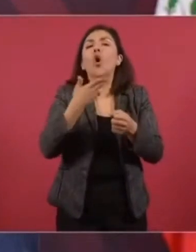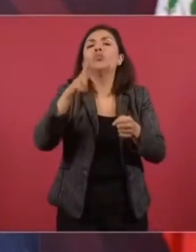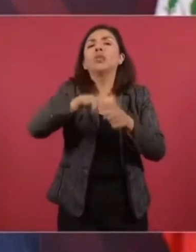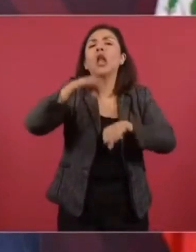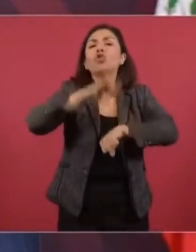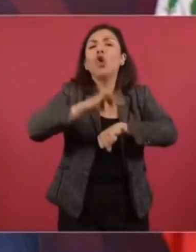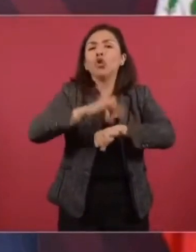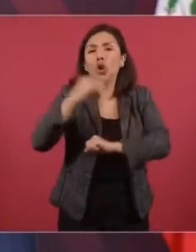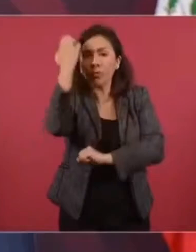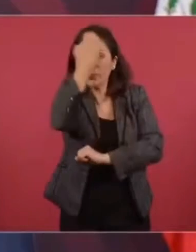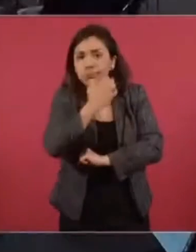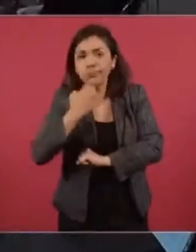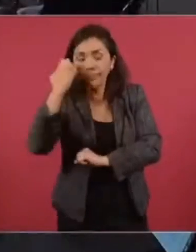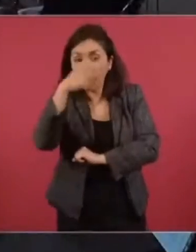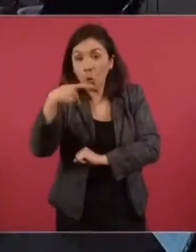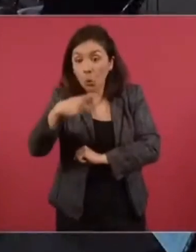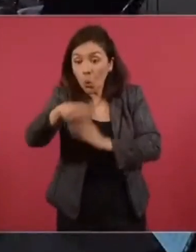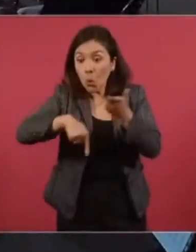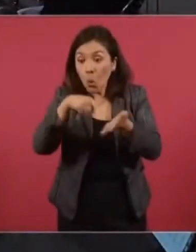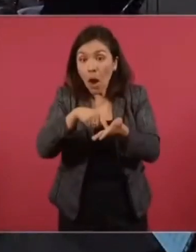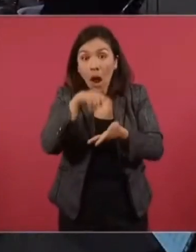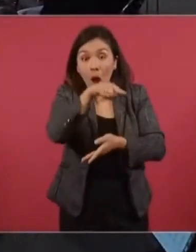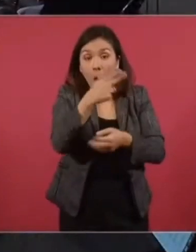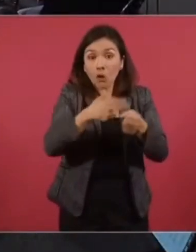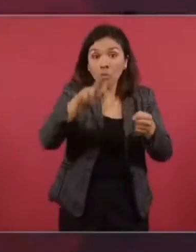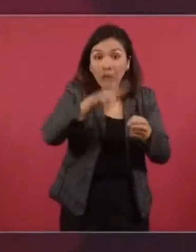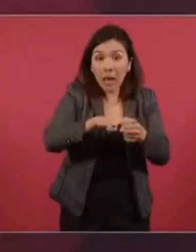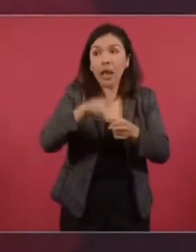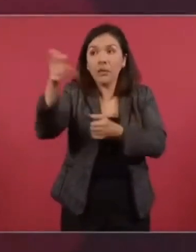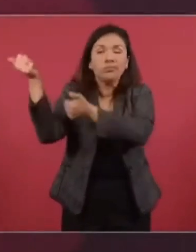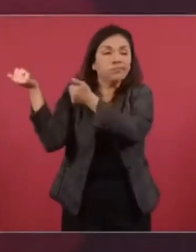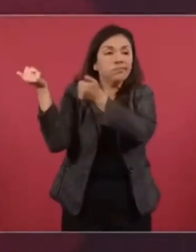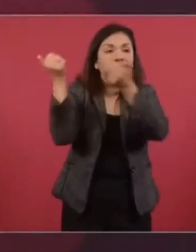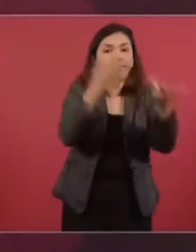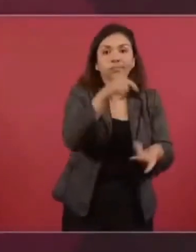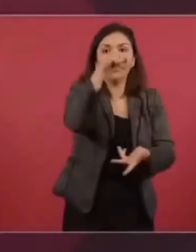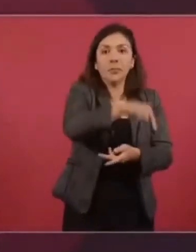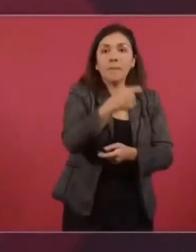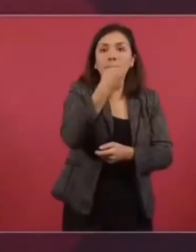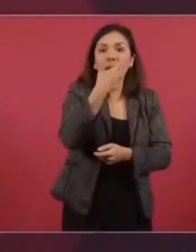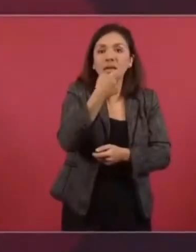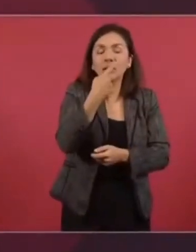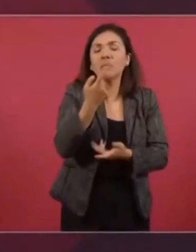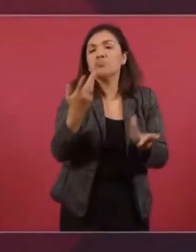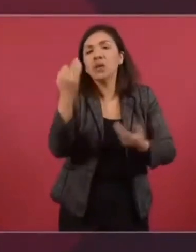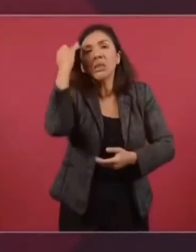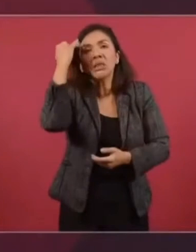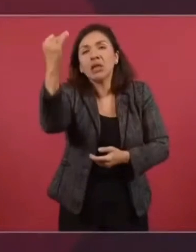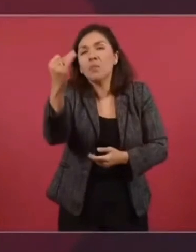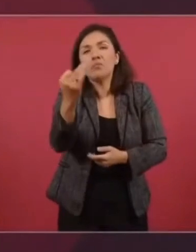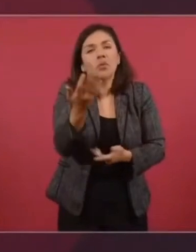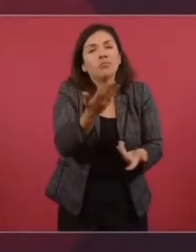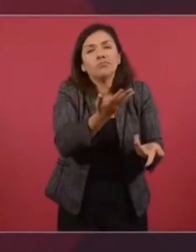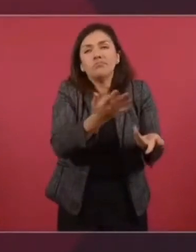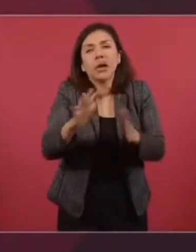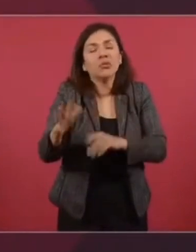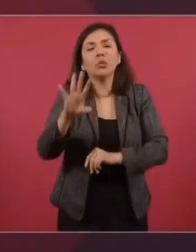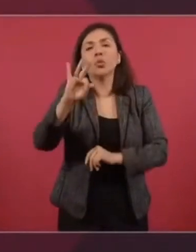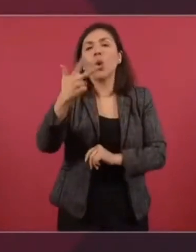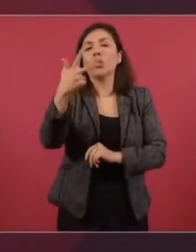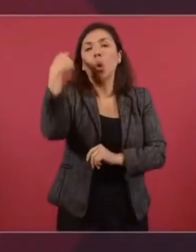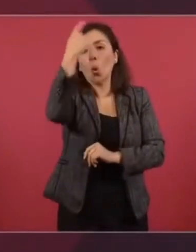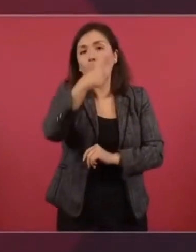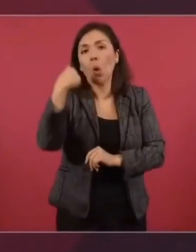médico. O sea, donde le corresponde. Donde le corresponda, pero le va a llegar en un término no mayor de